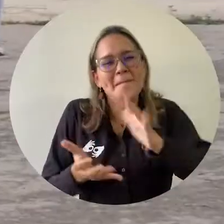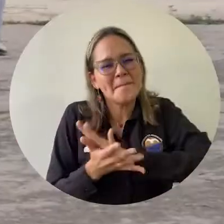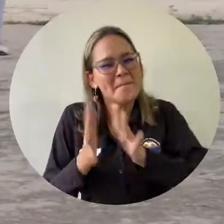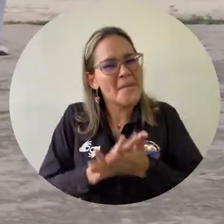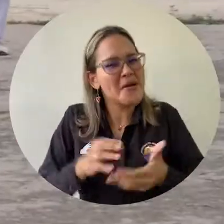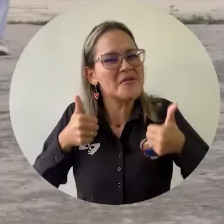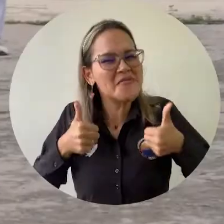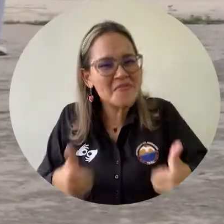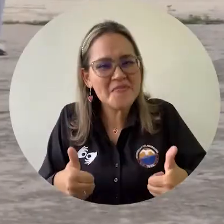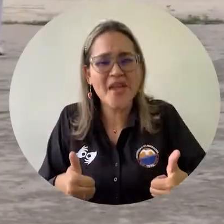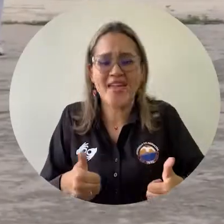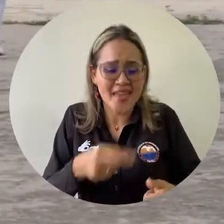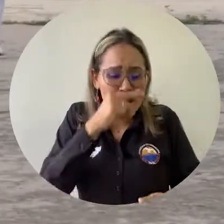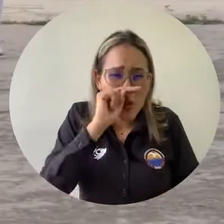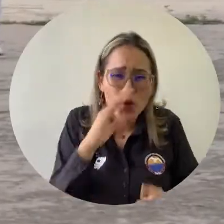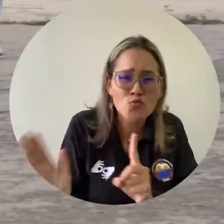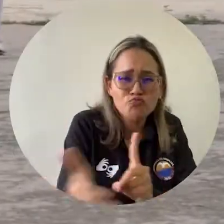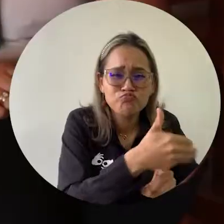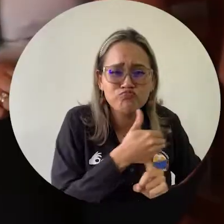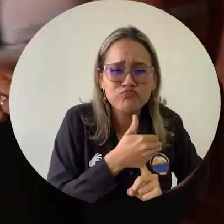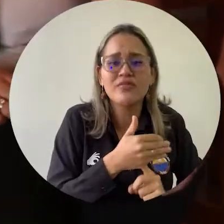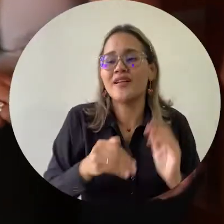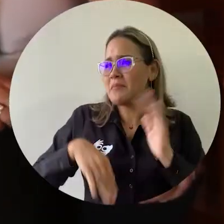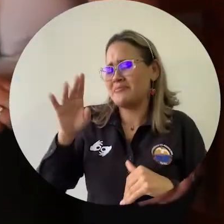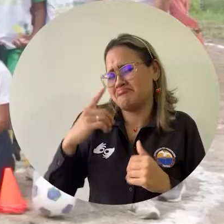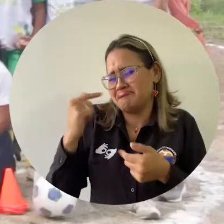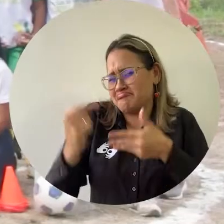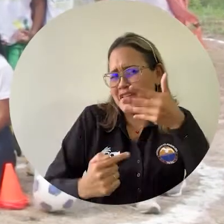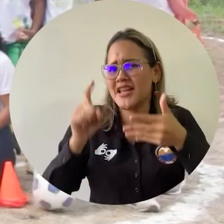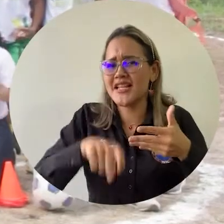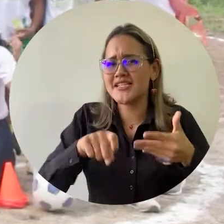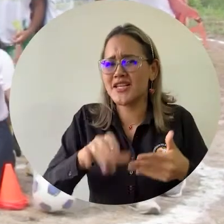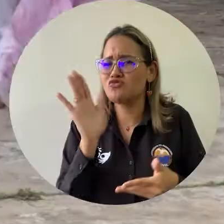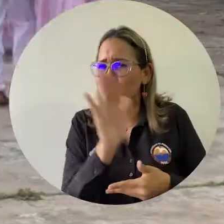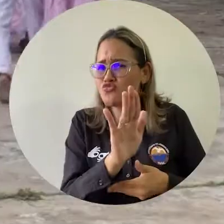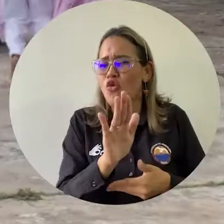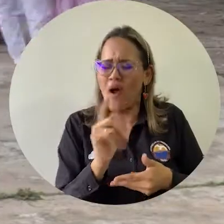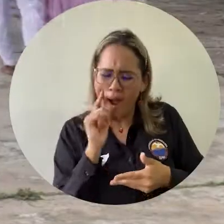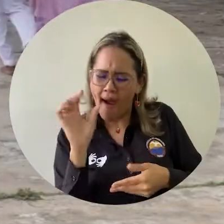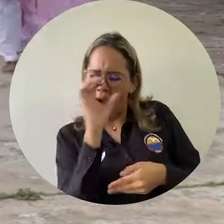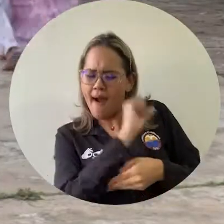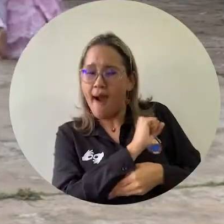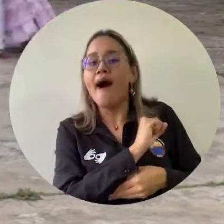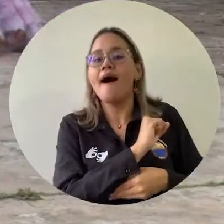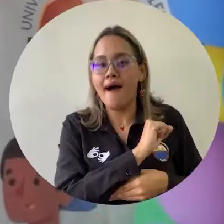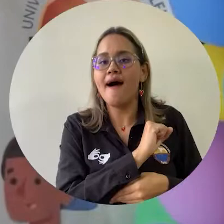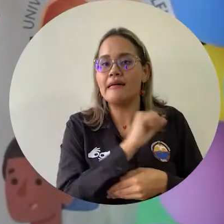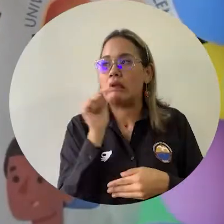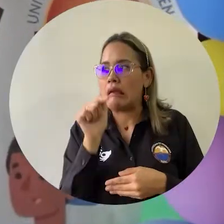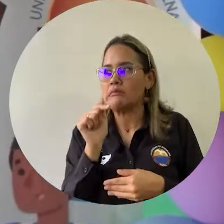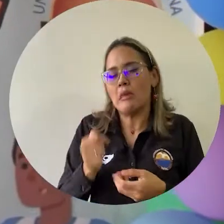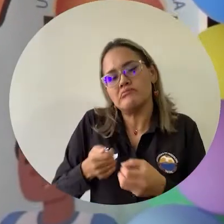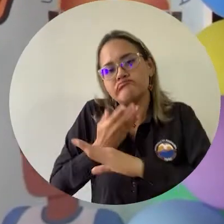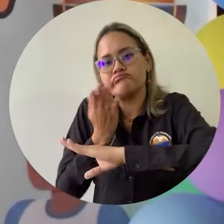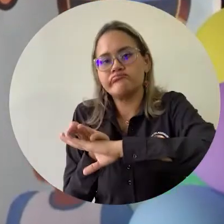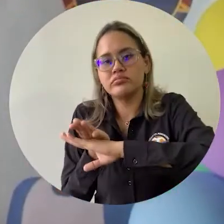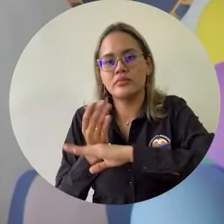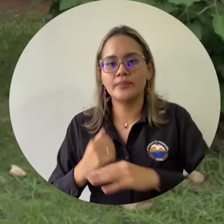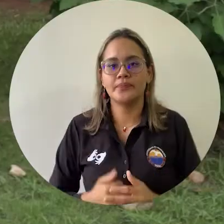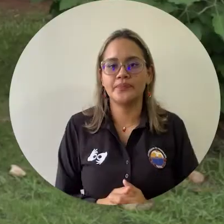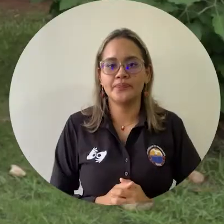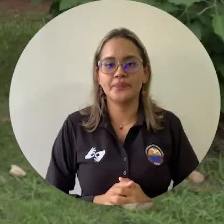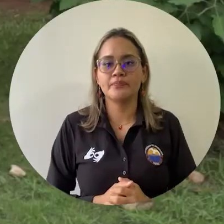responsable y pacífica, la protección de la niñez, entre otras necesidades sociales identificadas por ambas entidades.